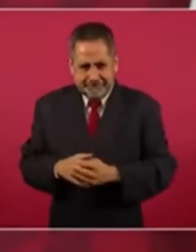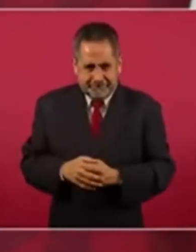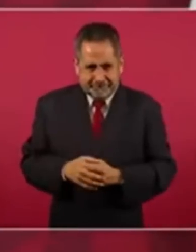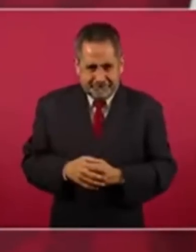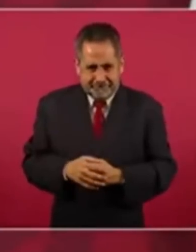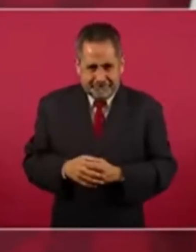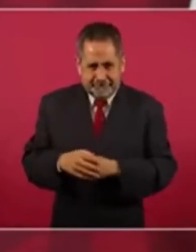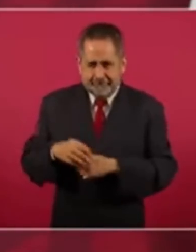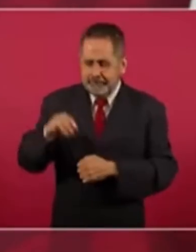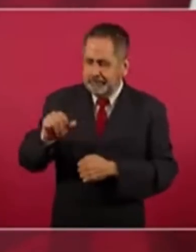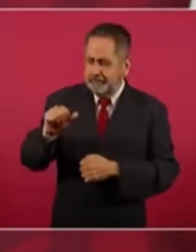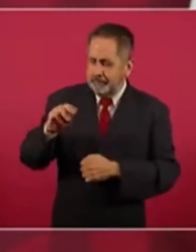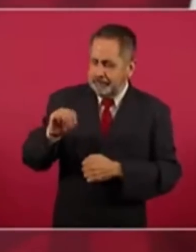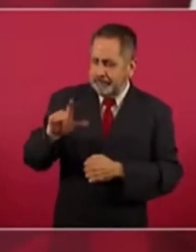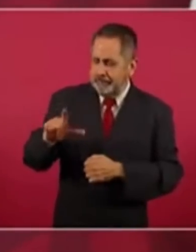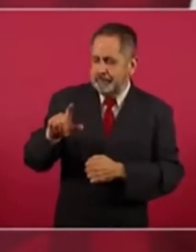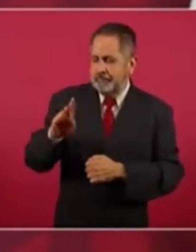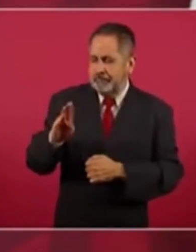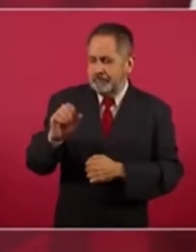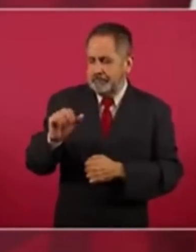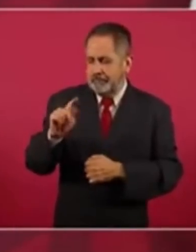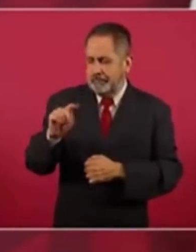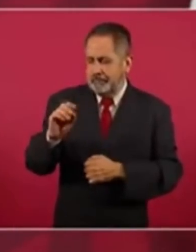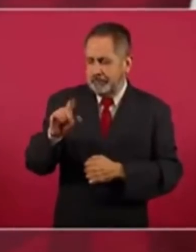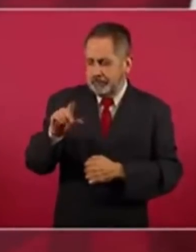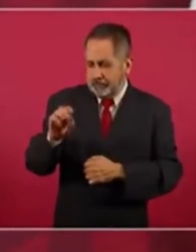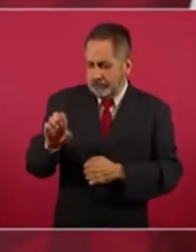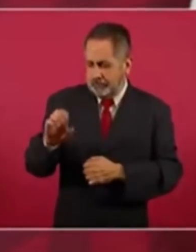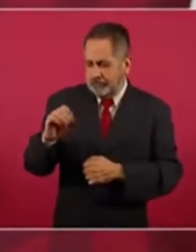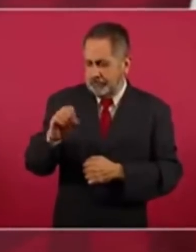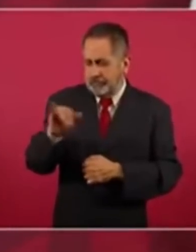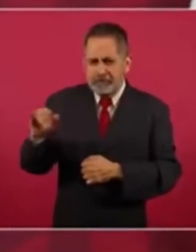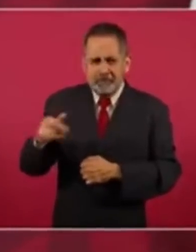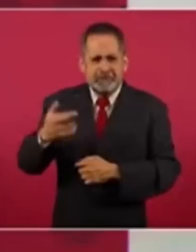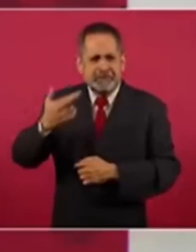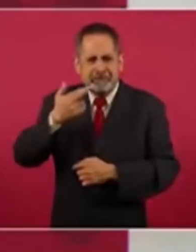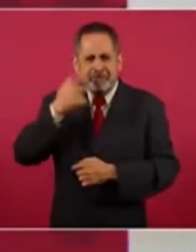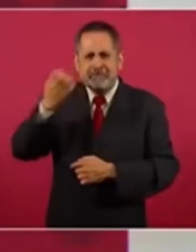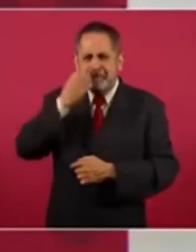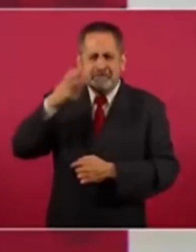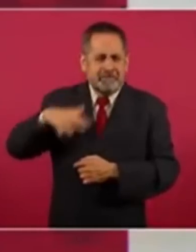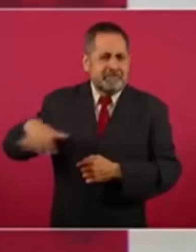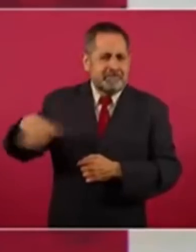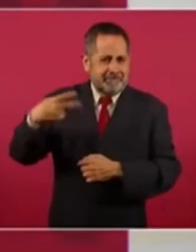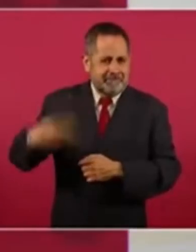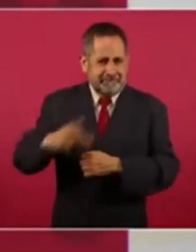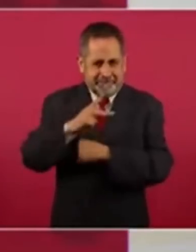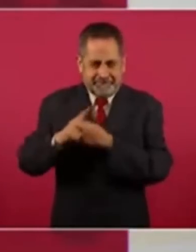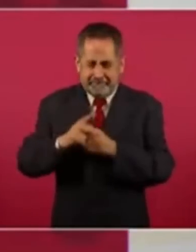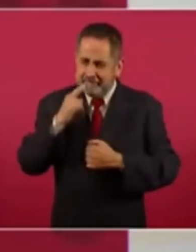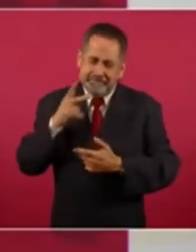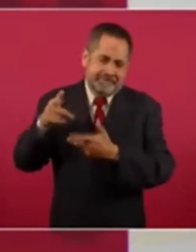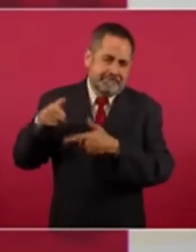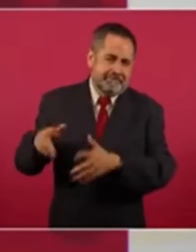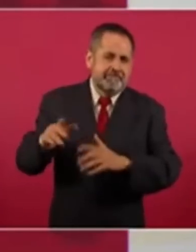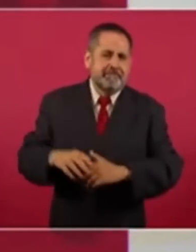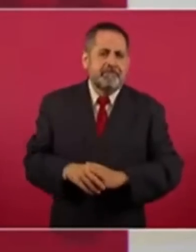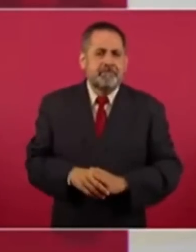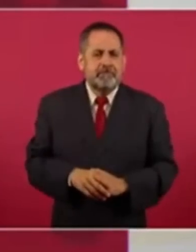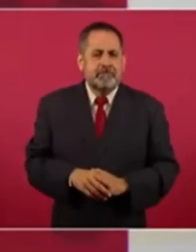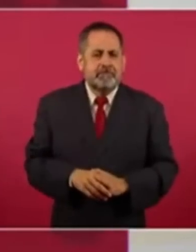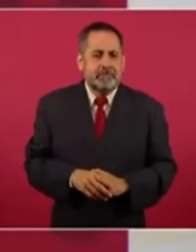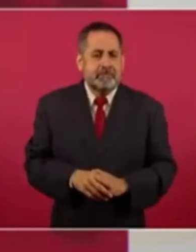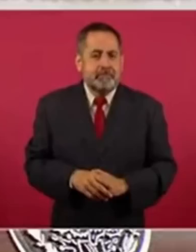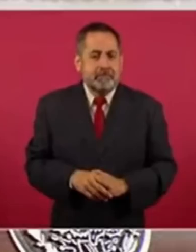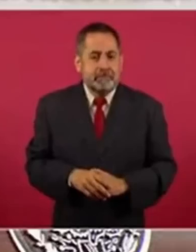Manuel Bartolomé Cocía, de las mejores escuelas de este país, sí,